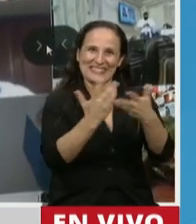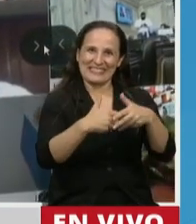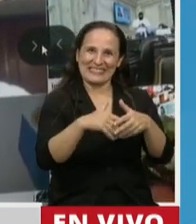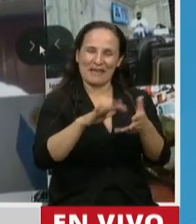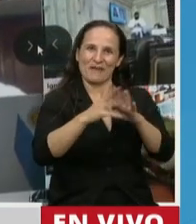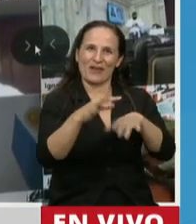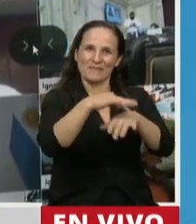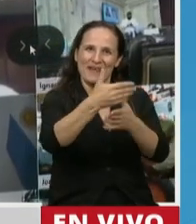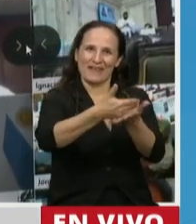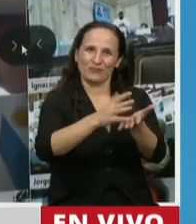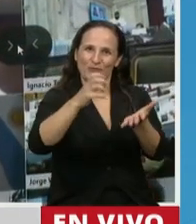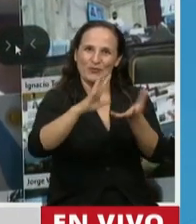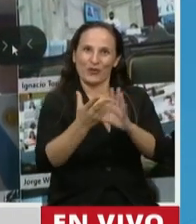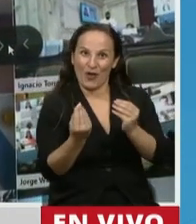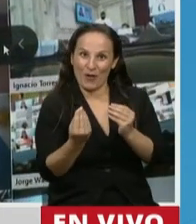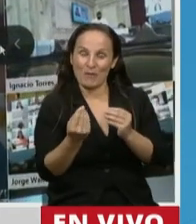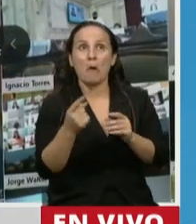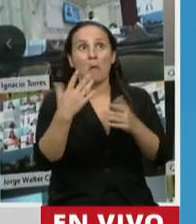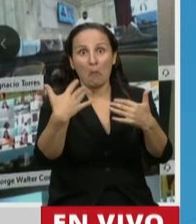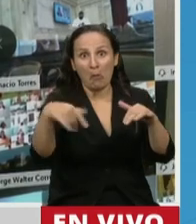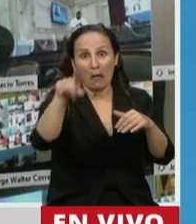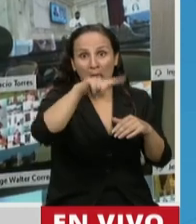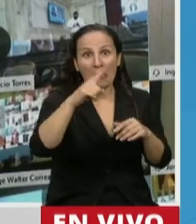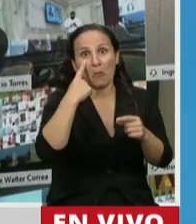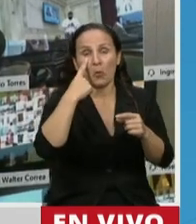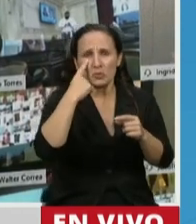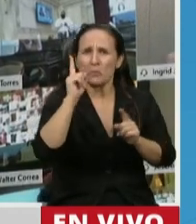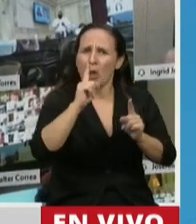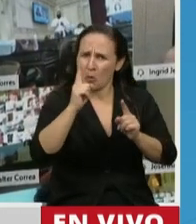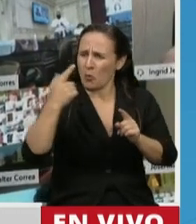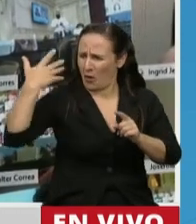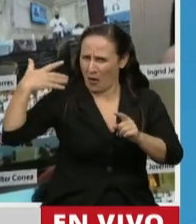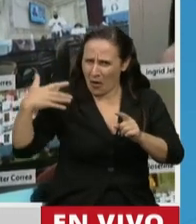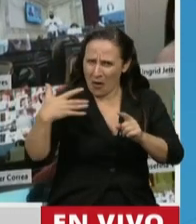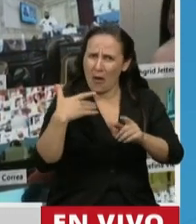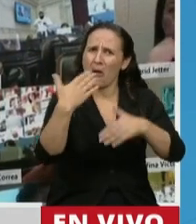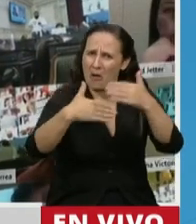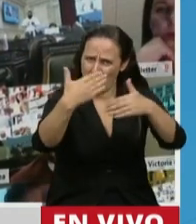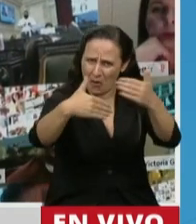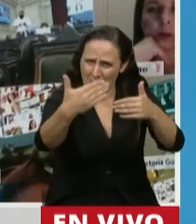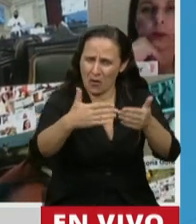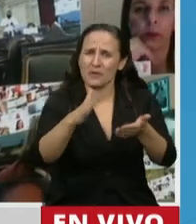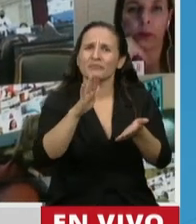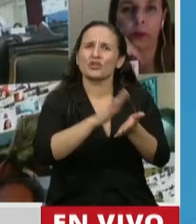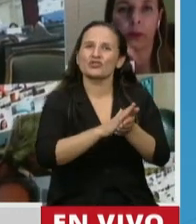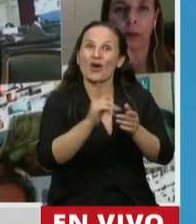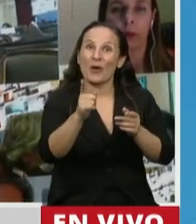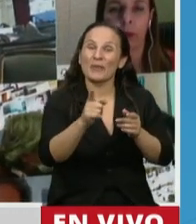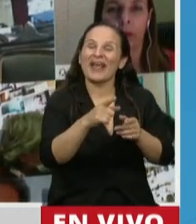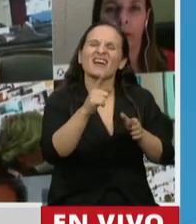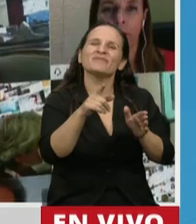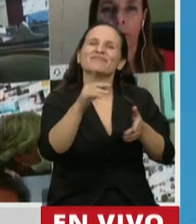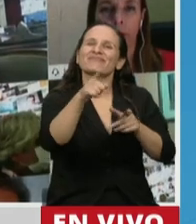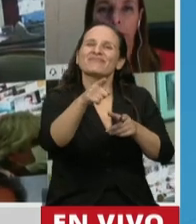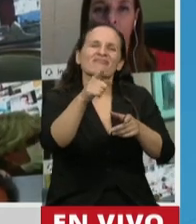por allí algunos municipios, como han ido avanzando en años anteriores, con el tema de la historia clínica digital,